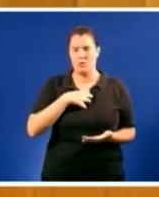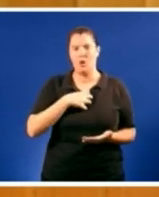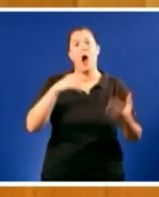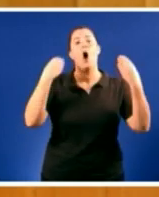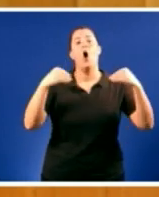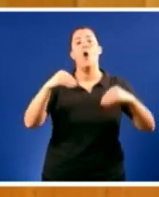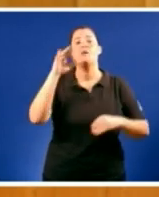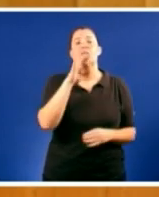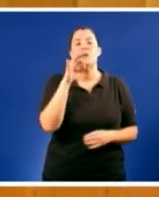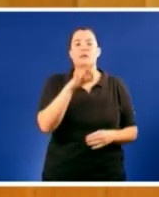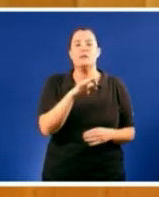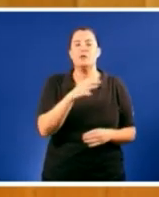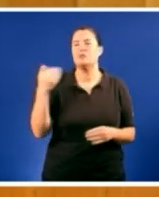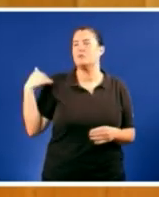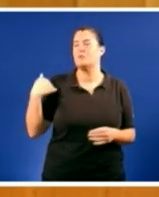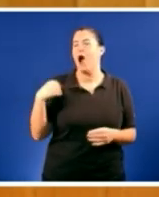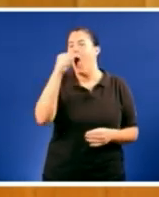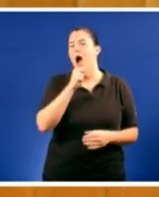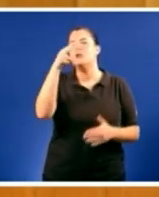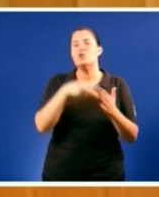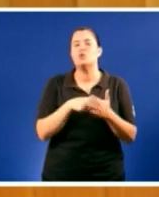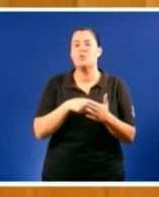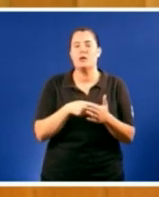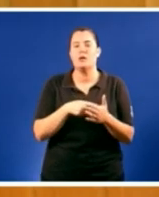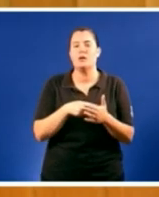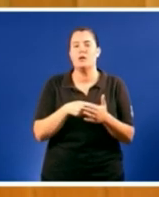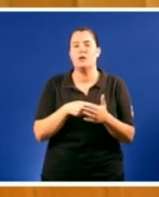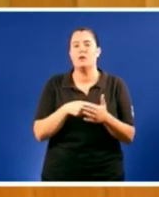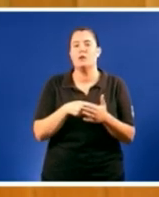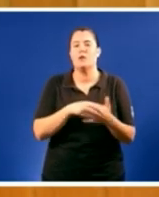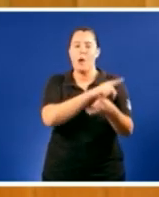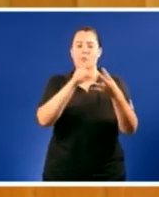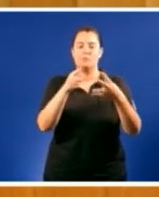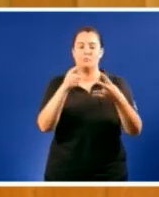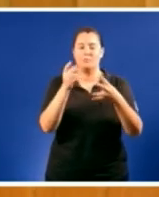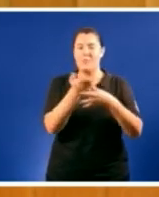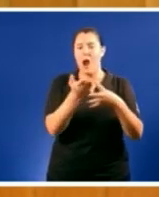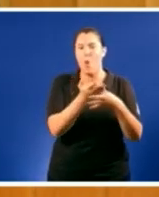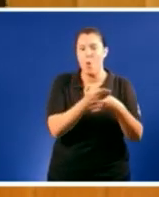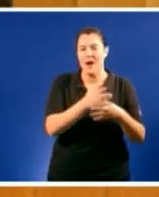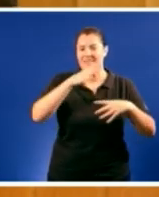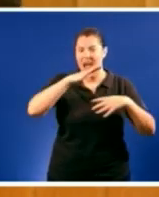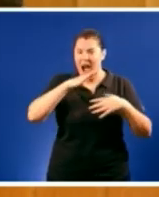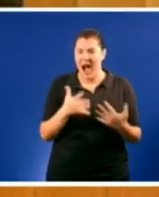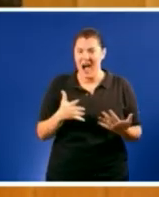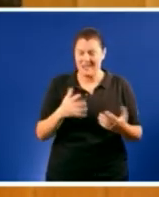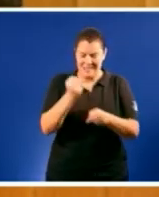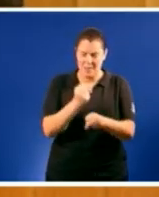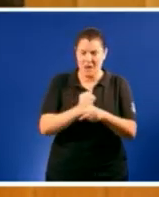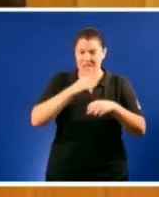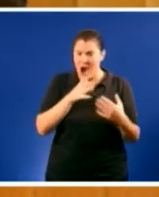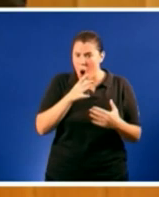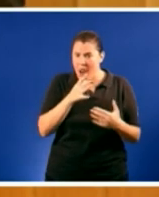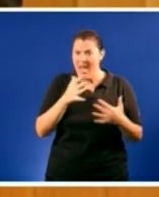representaba no ano 2000 a cuarta parte da poboación ocupada agora pouco máis do 10%